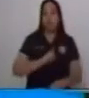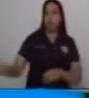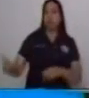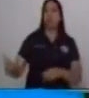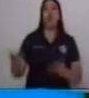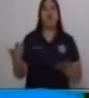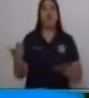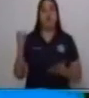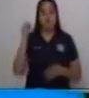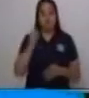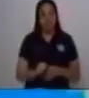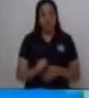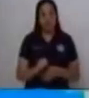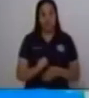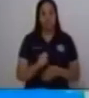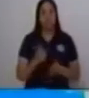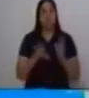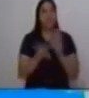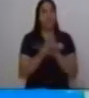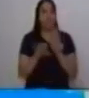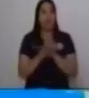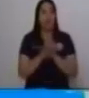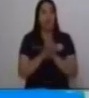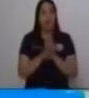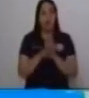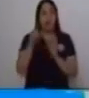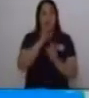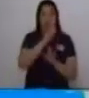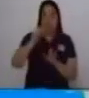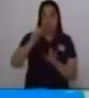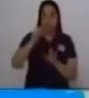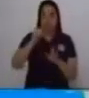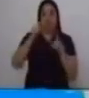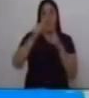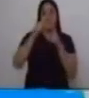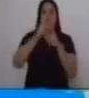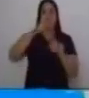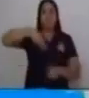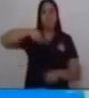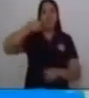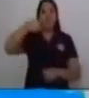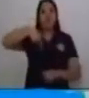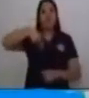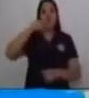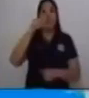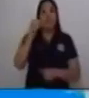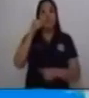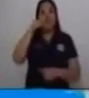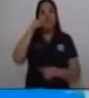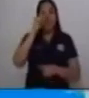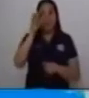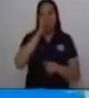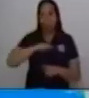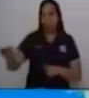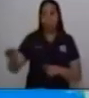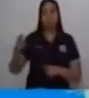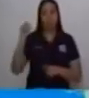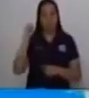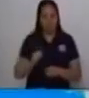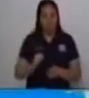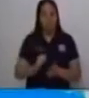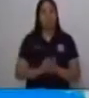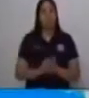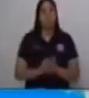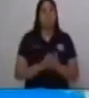Y vamos a poner la palabra mandato como palabra clave. Un mandato. Y